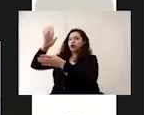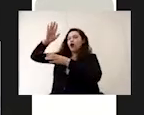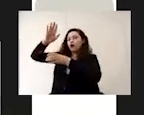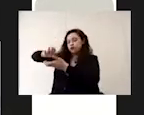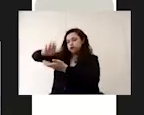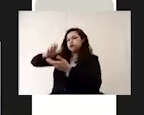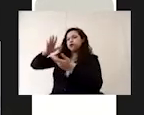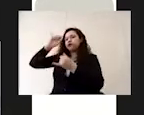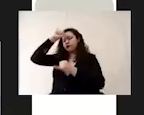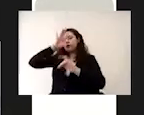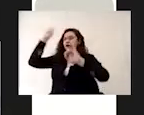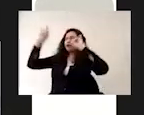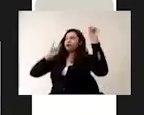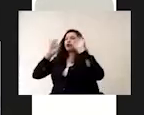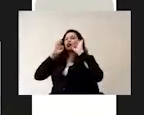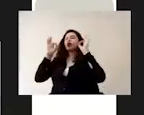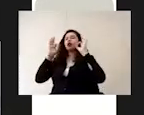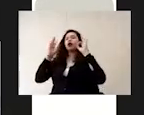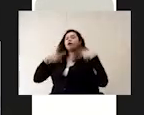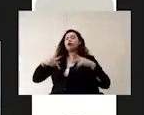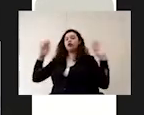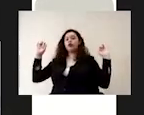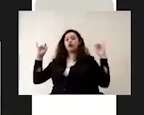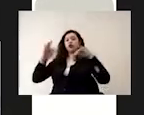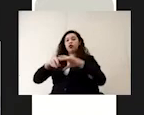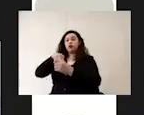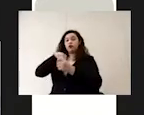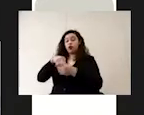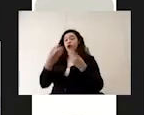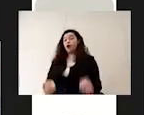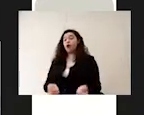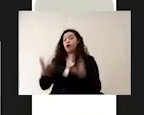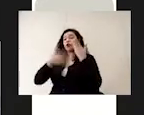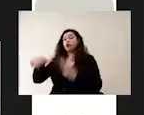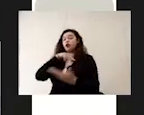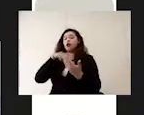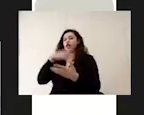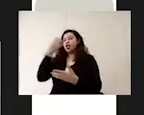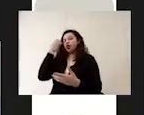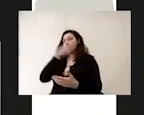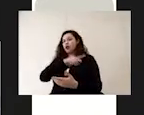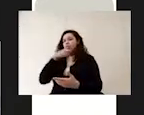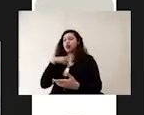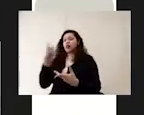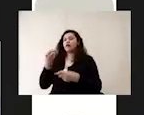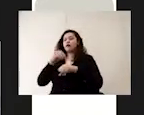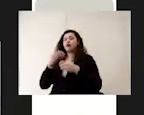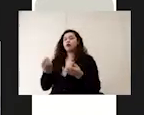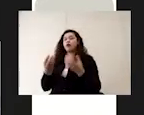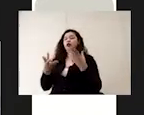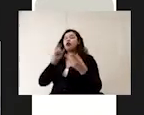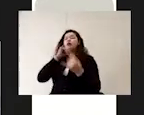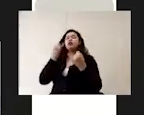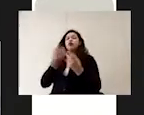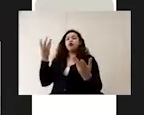señaléticas sobre el aforo máximo de personas en todos los lugares del colegio y flujos en